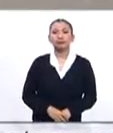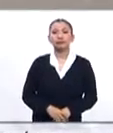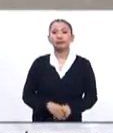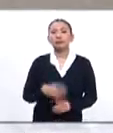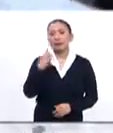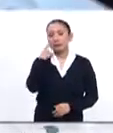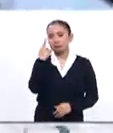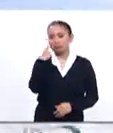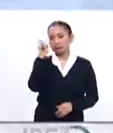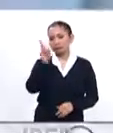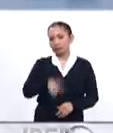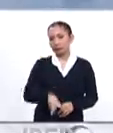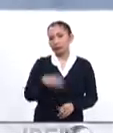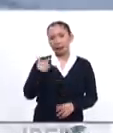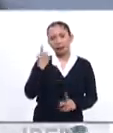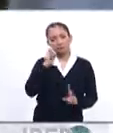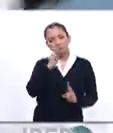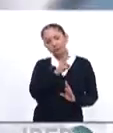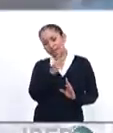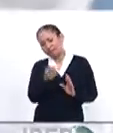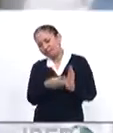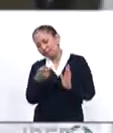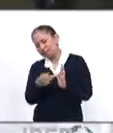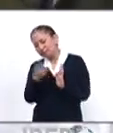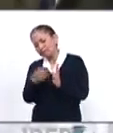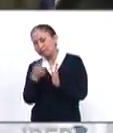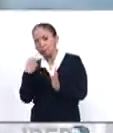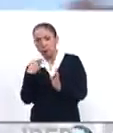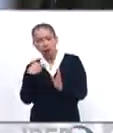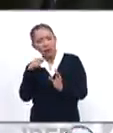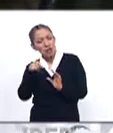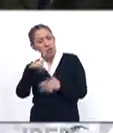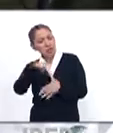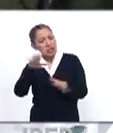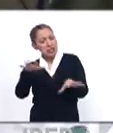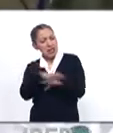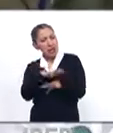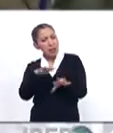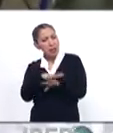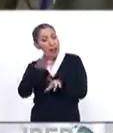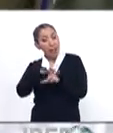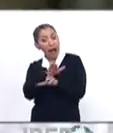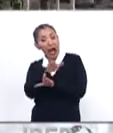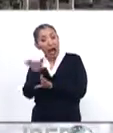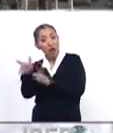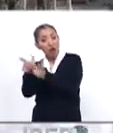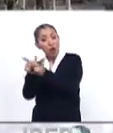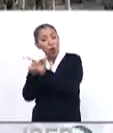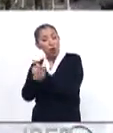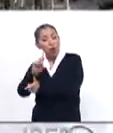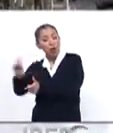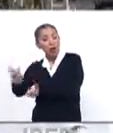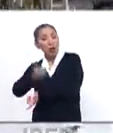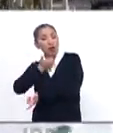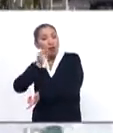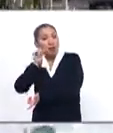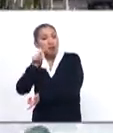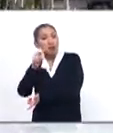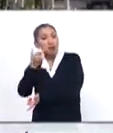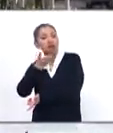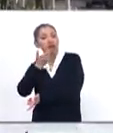Mira, realmente el ciclo político en América Latina está cambiando más hacia las derechas conservadoras.